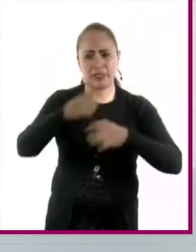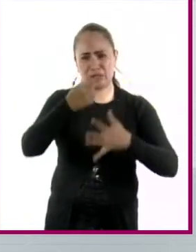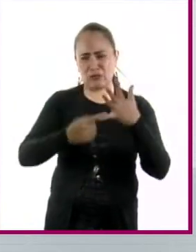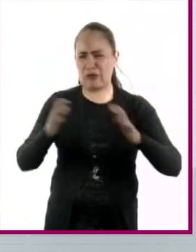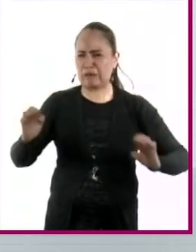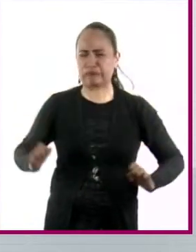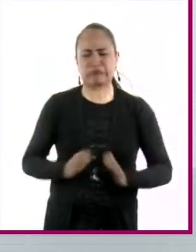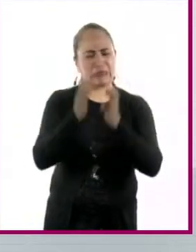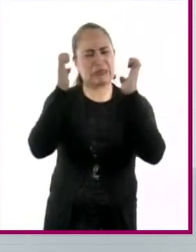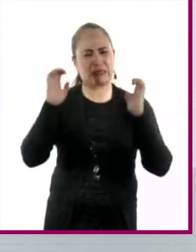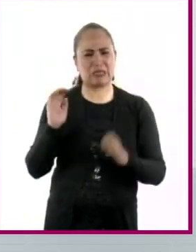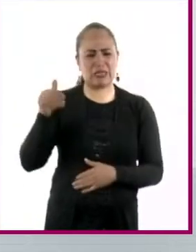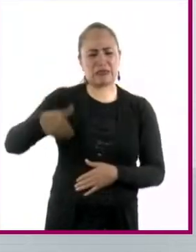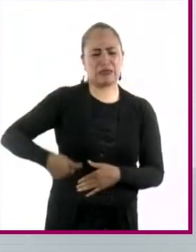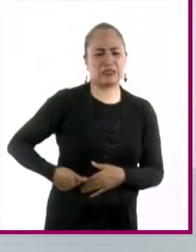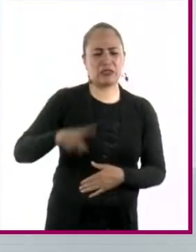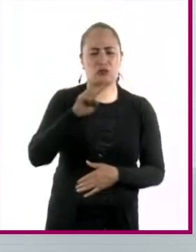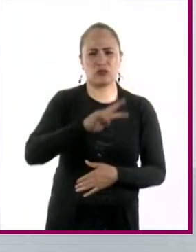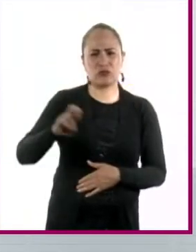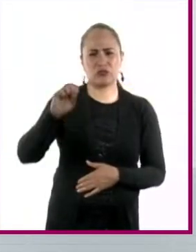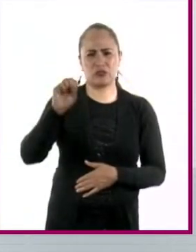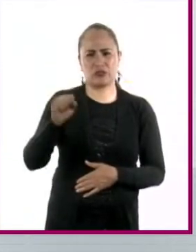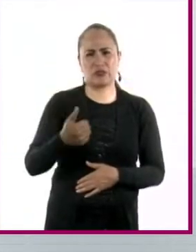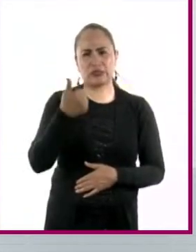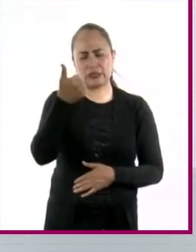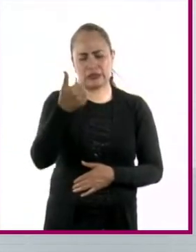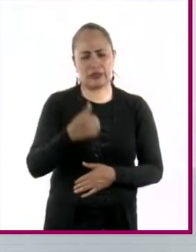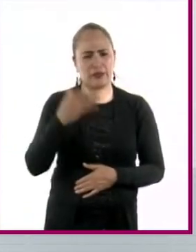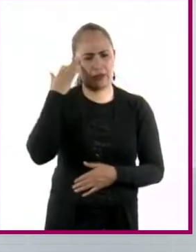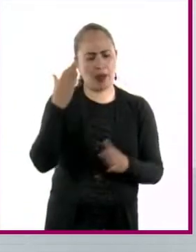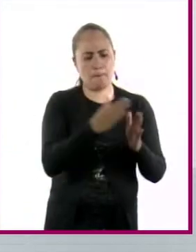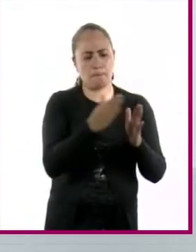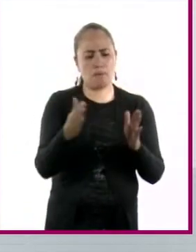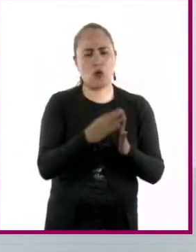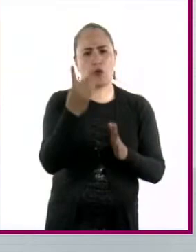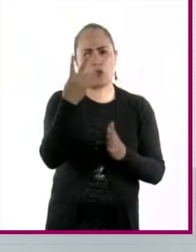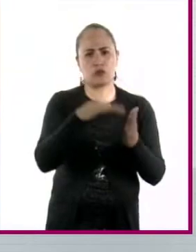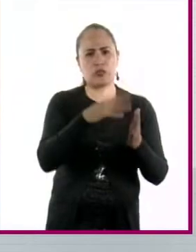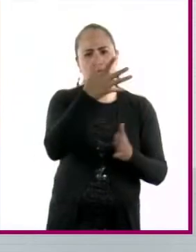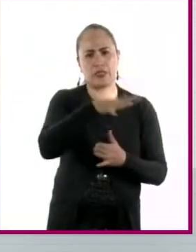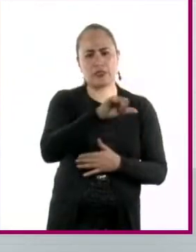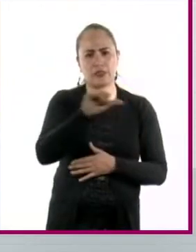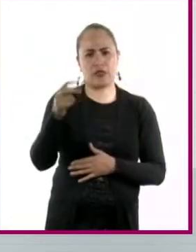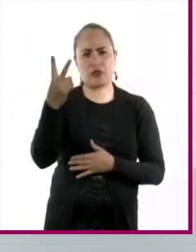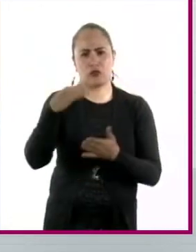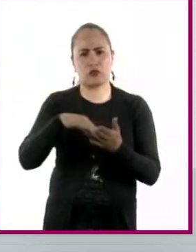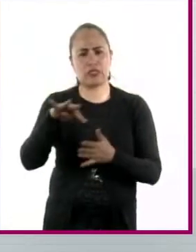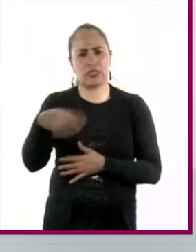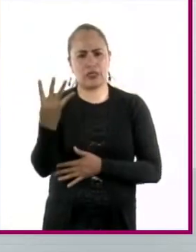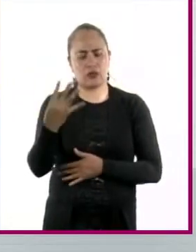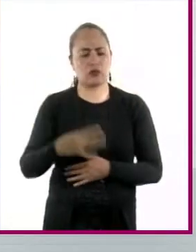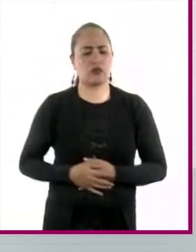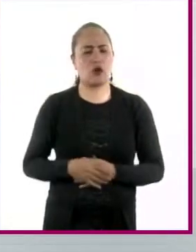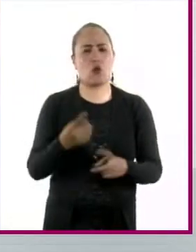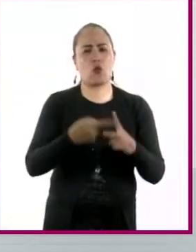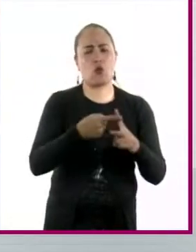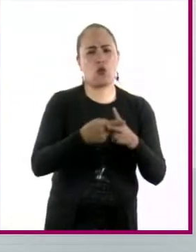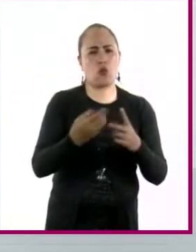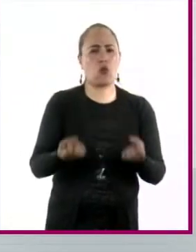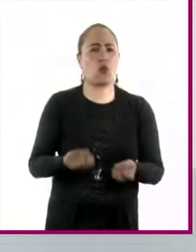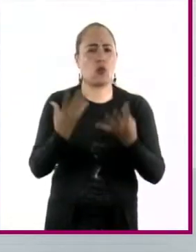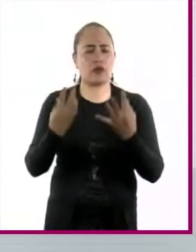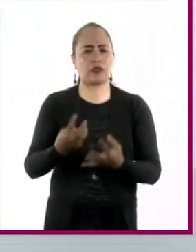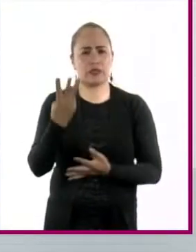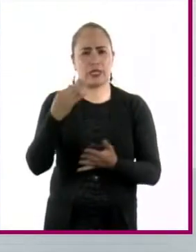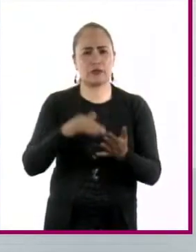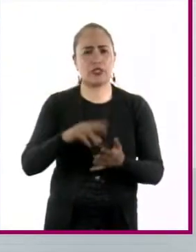emergencias en 266 sitios. En el lapso comprendido entre 2010 y 2014, se contabilizaron un total de